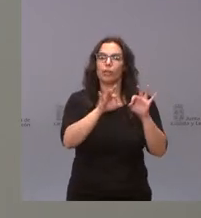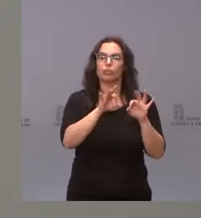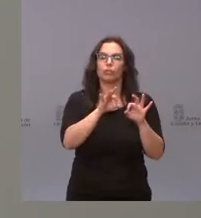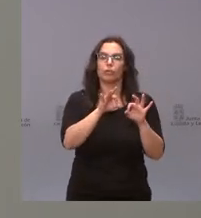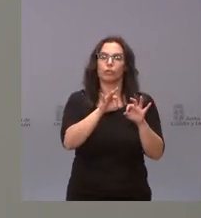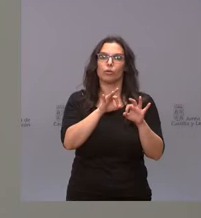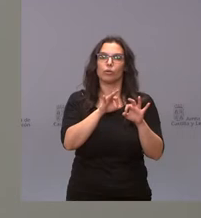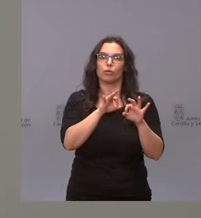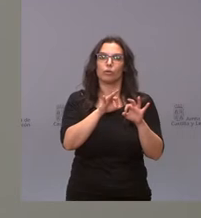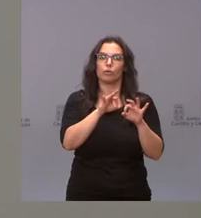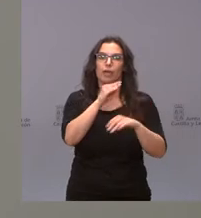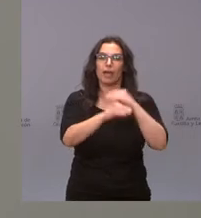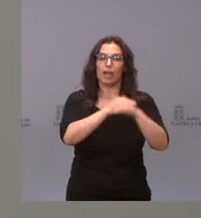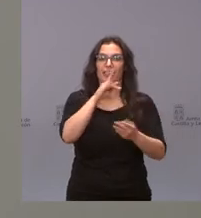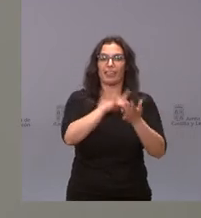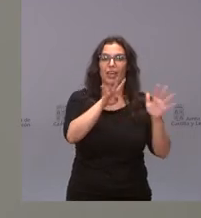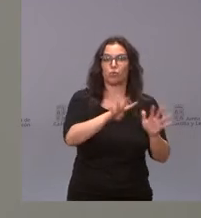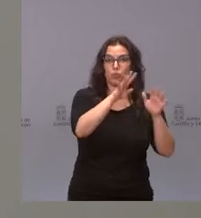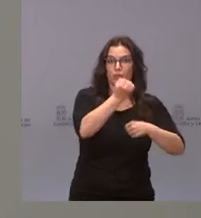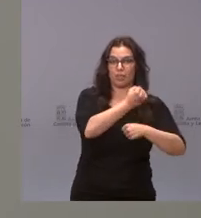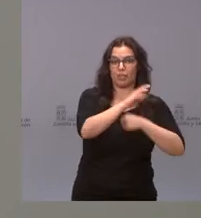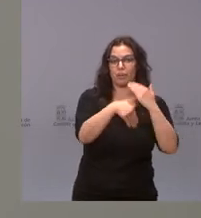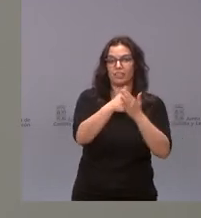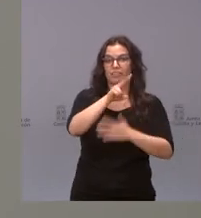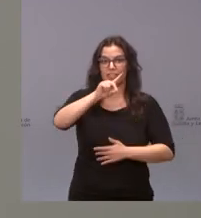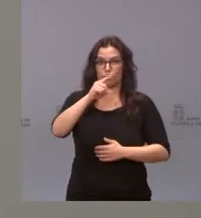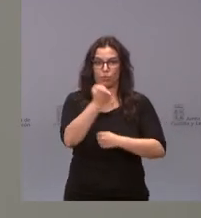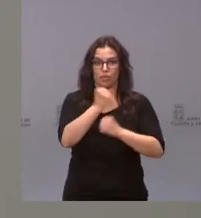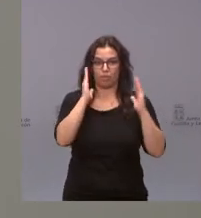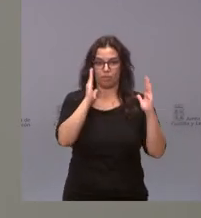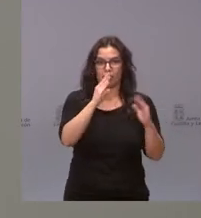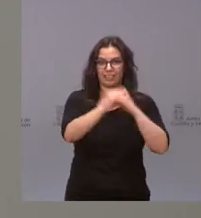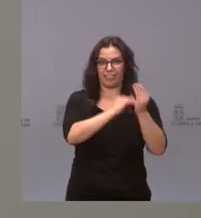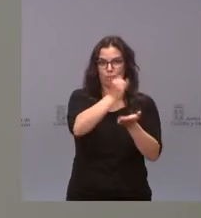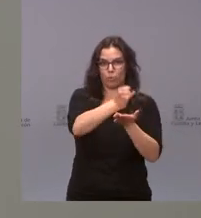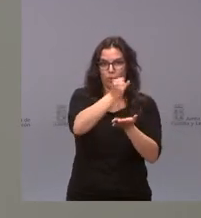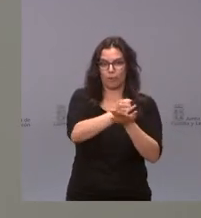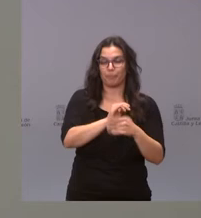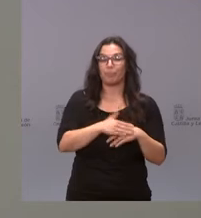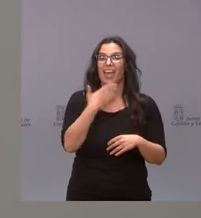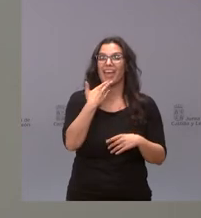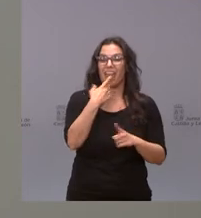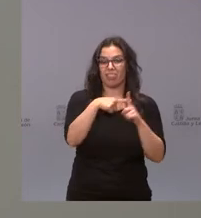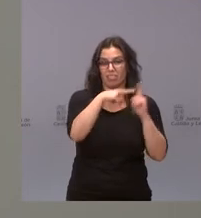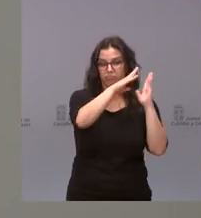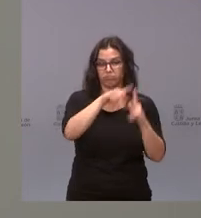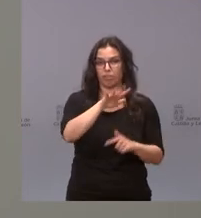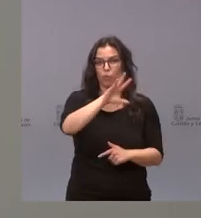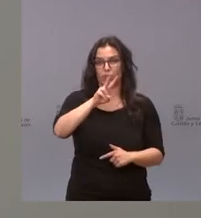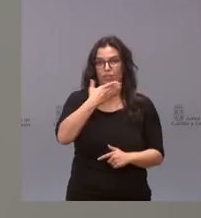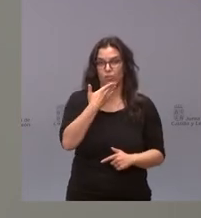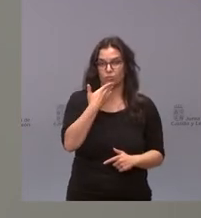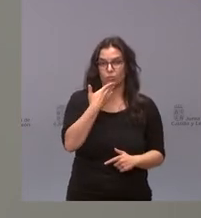entre el 9 de diciembre y el 21. La edad media de los trabajadores era 52 años,